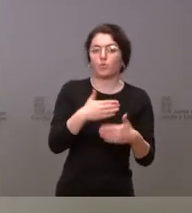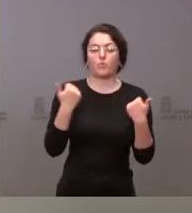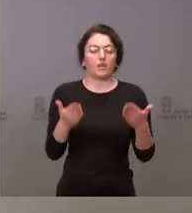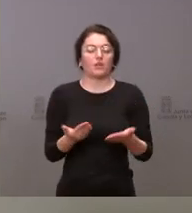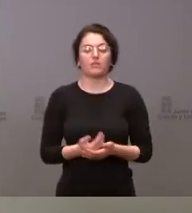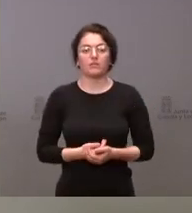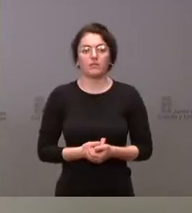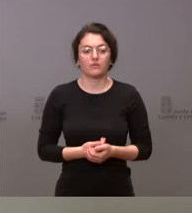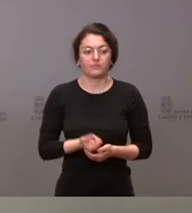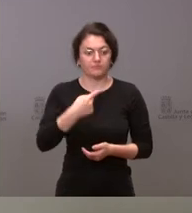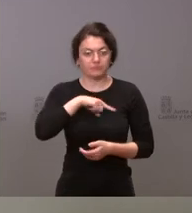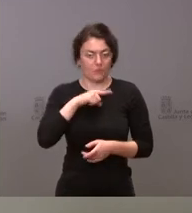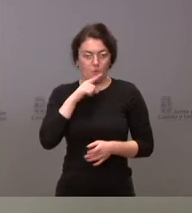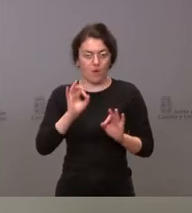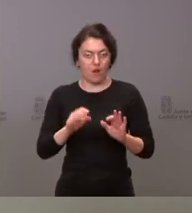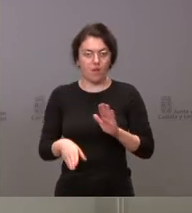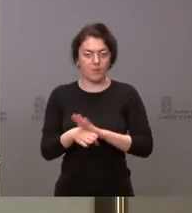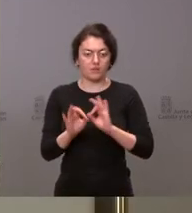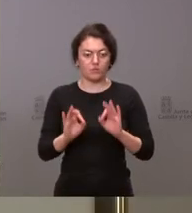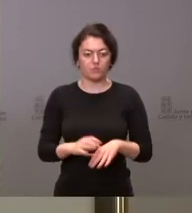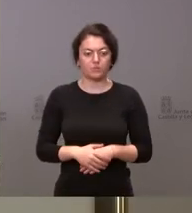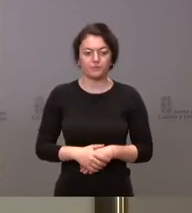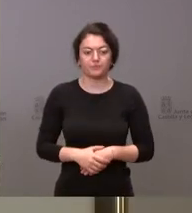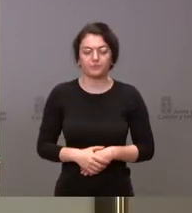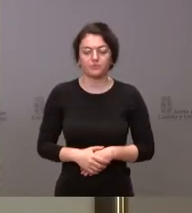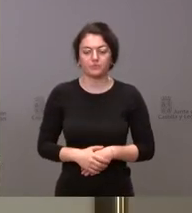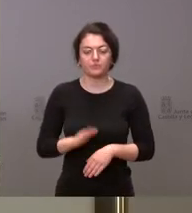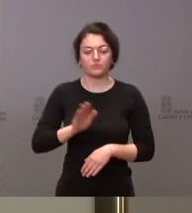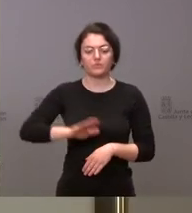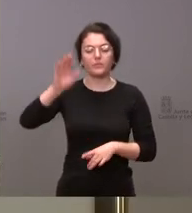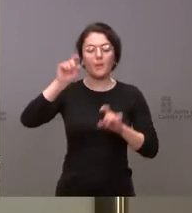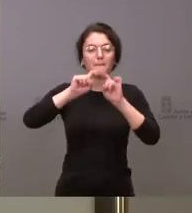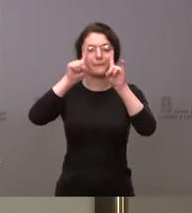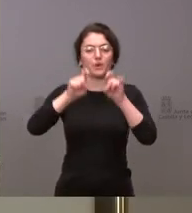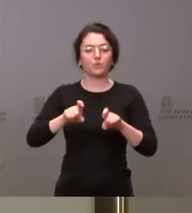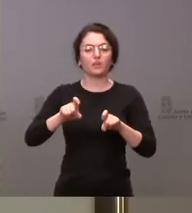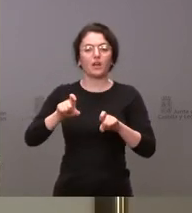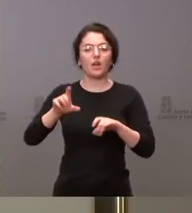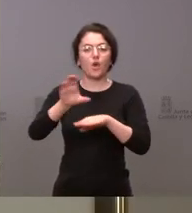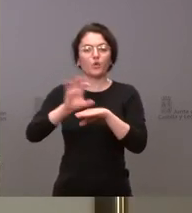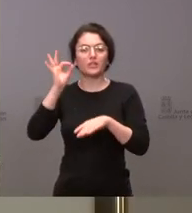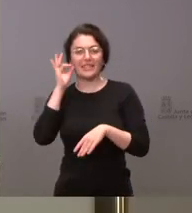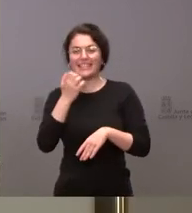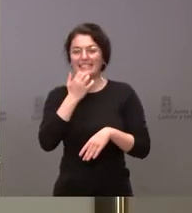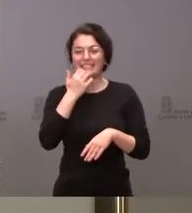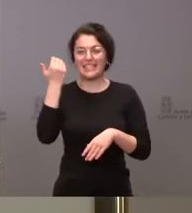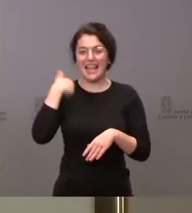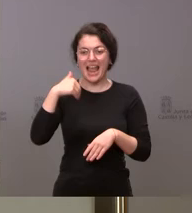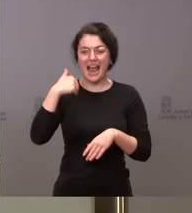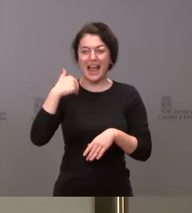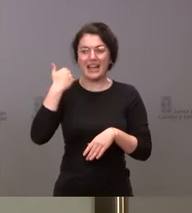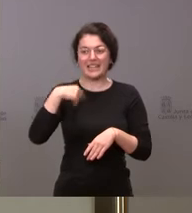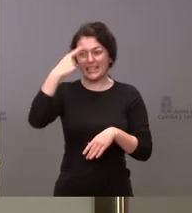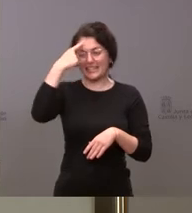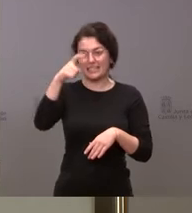y lo que estamos manteniendo a día de hoy. Sí, yo quería preguntar a la consejera si hay un ratio ya cerrado para el tema de la